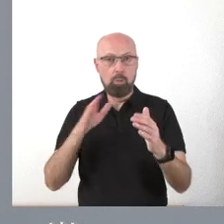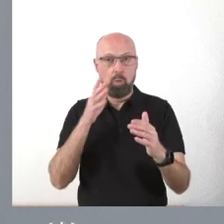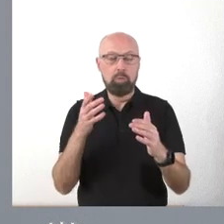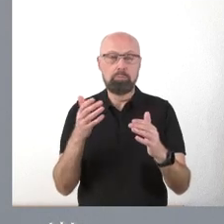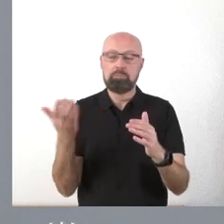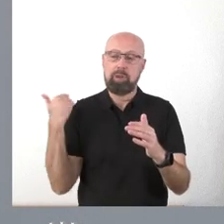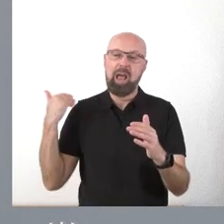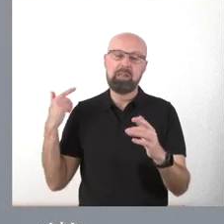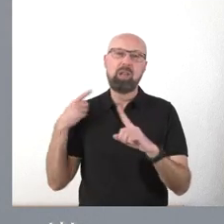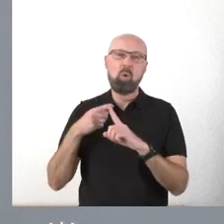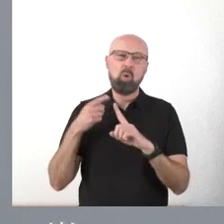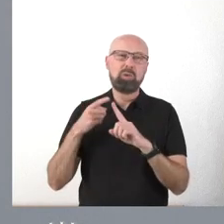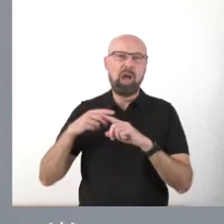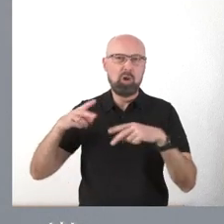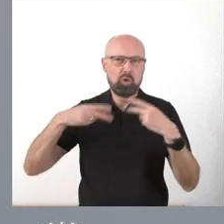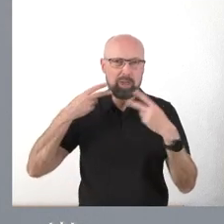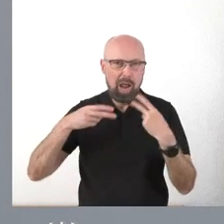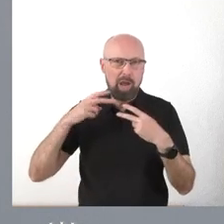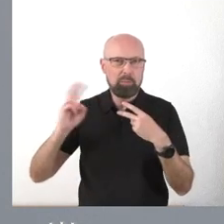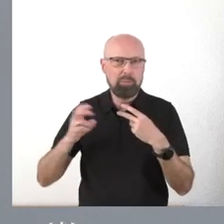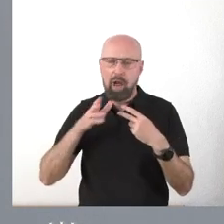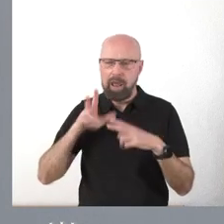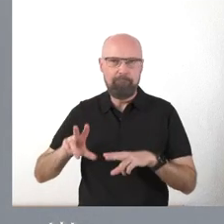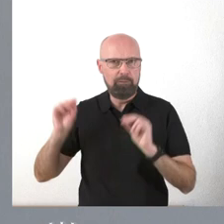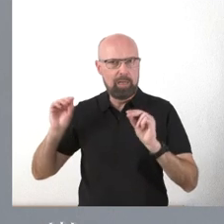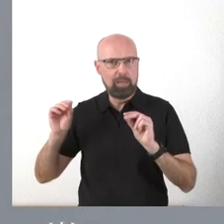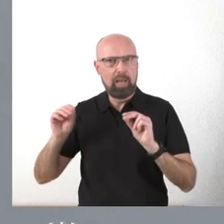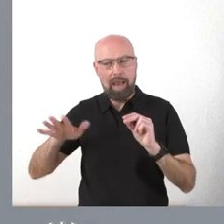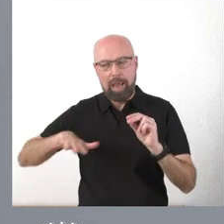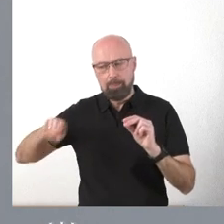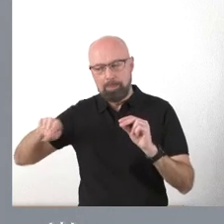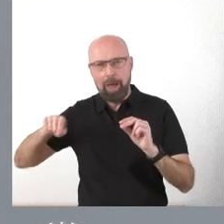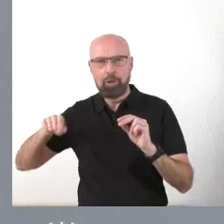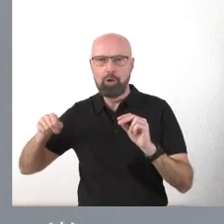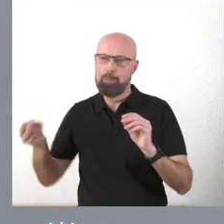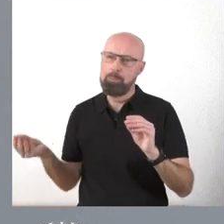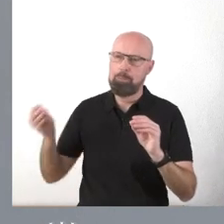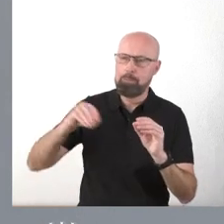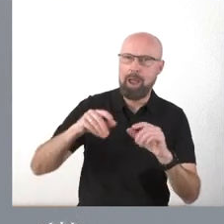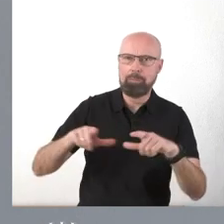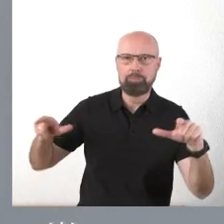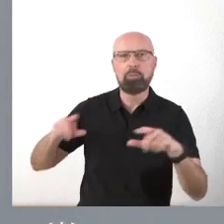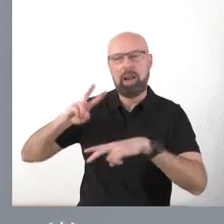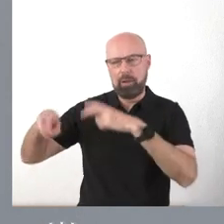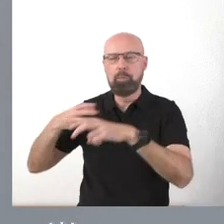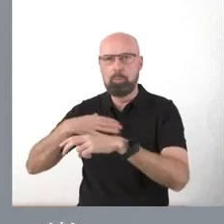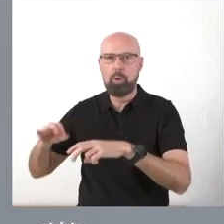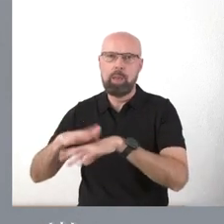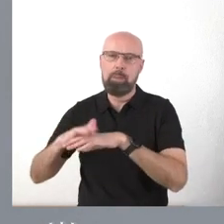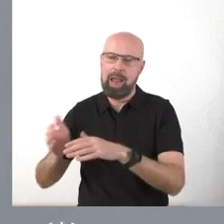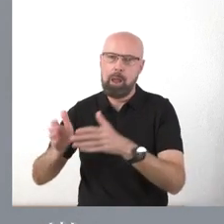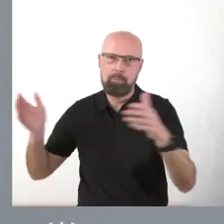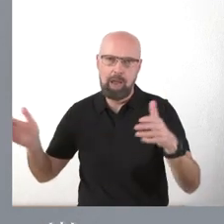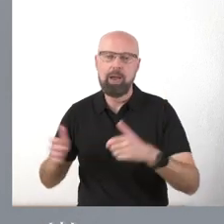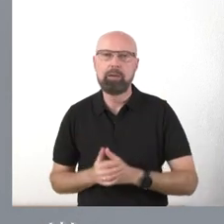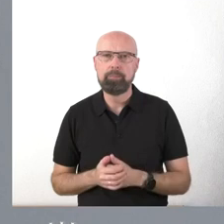hosteleros y de restauración que se han abandonado y, por tanto, ese espacio físico se va a poder reformar, se va a poder ampliar y va a poder tener esas utilidades.